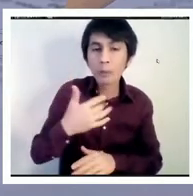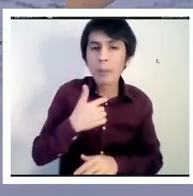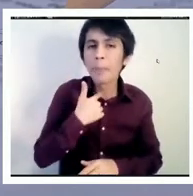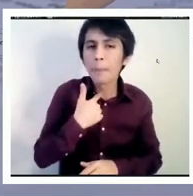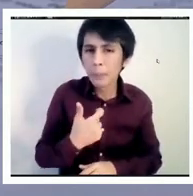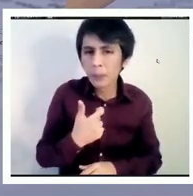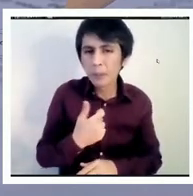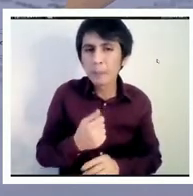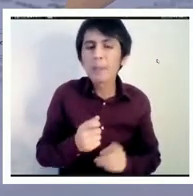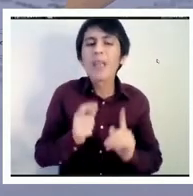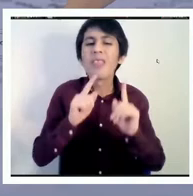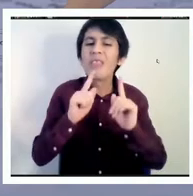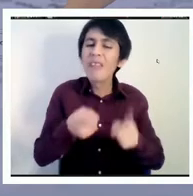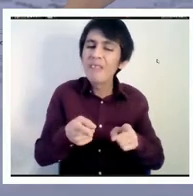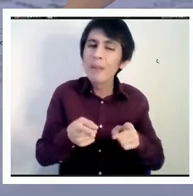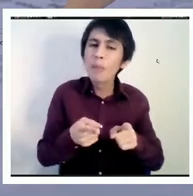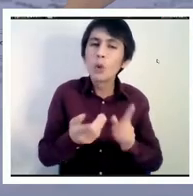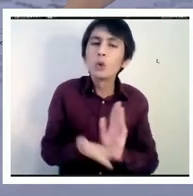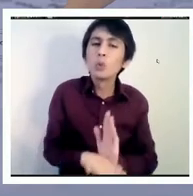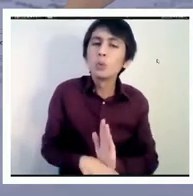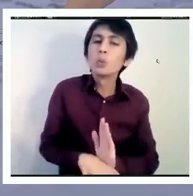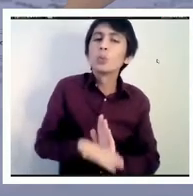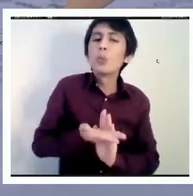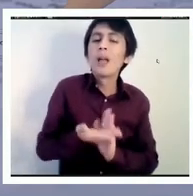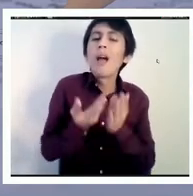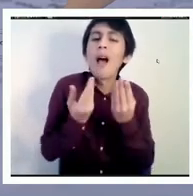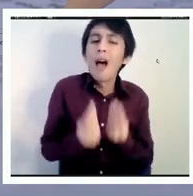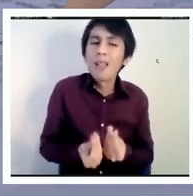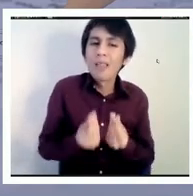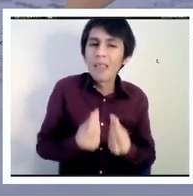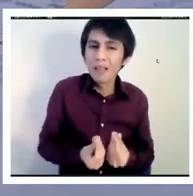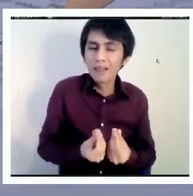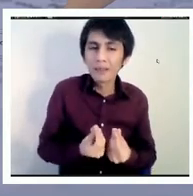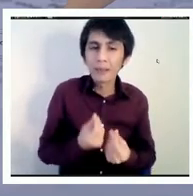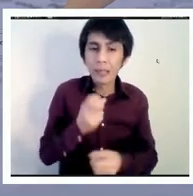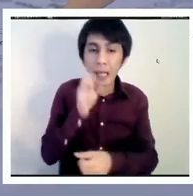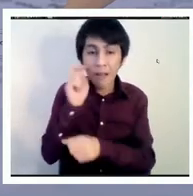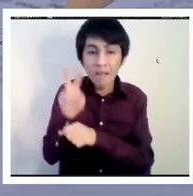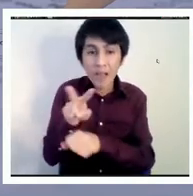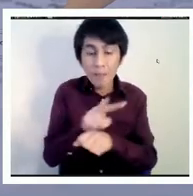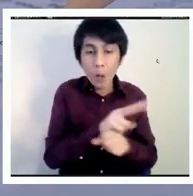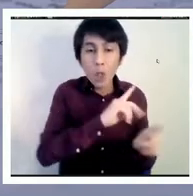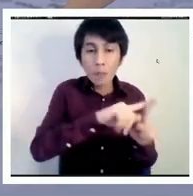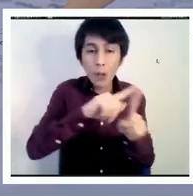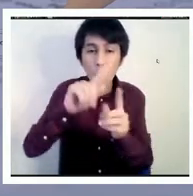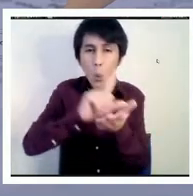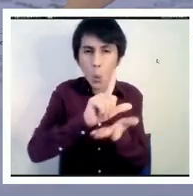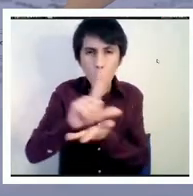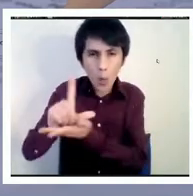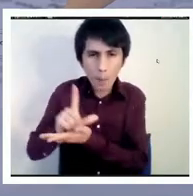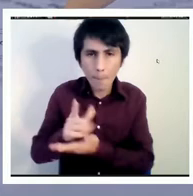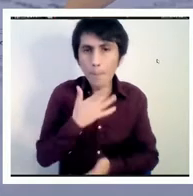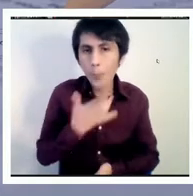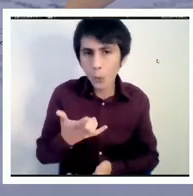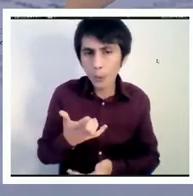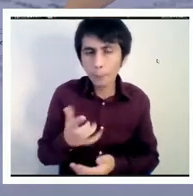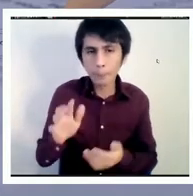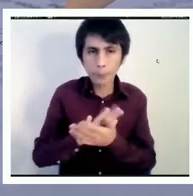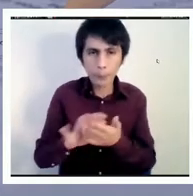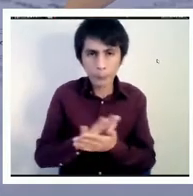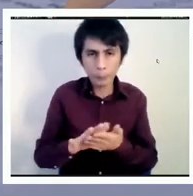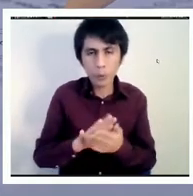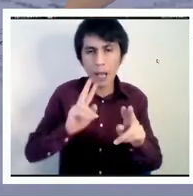aumentar la calidad que vemos en distintos lugares. Porque hacer una evaluación no